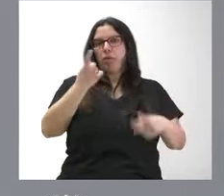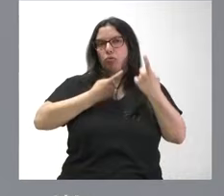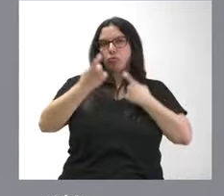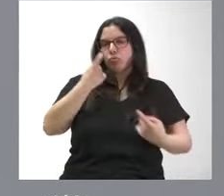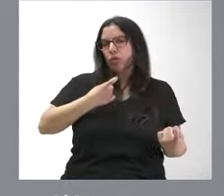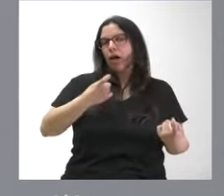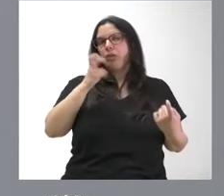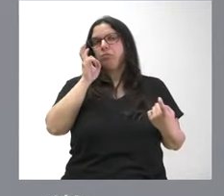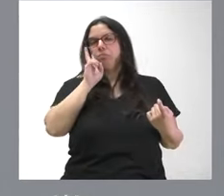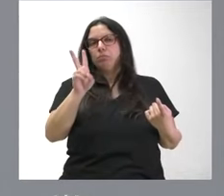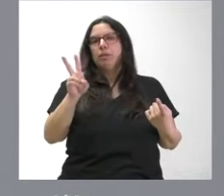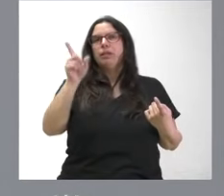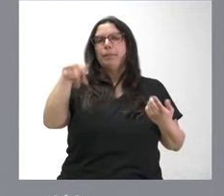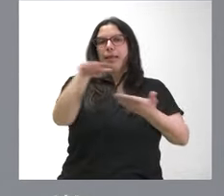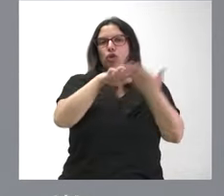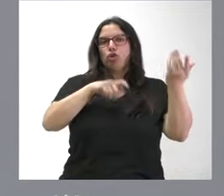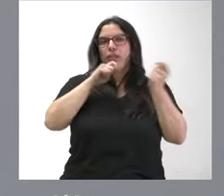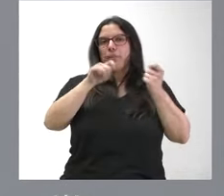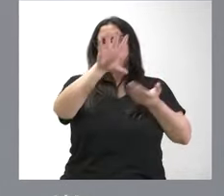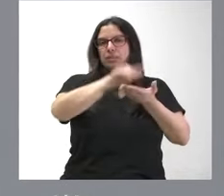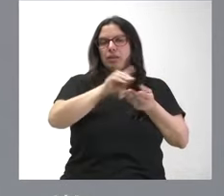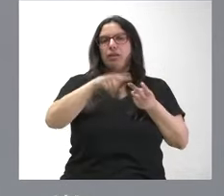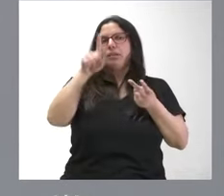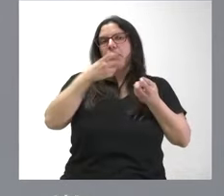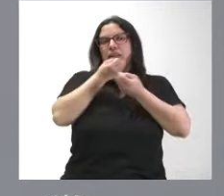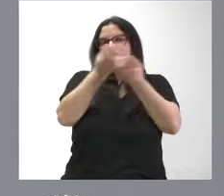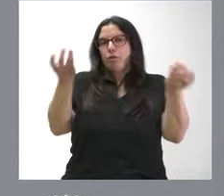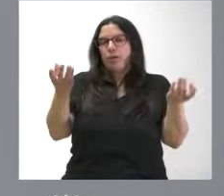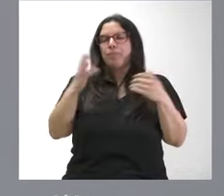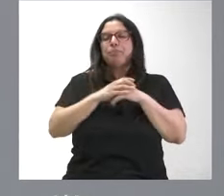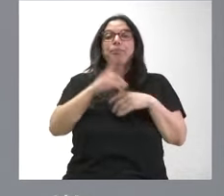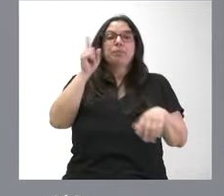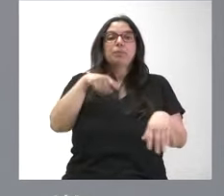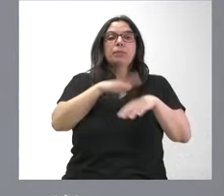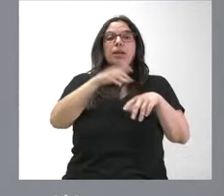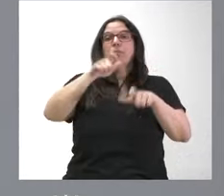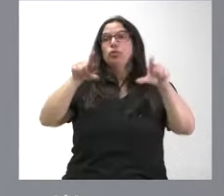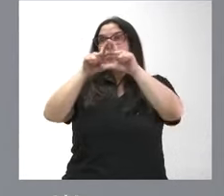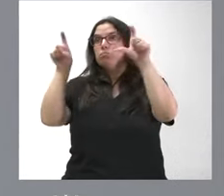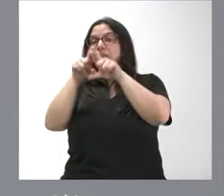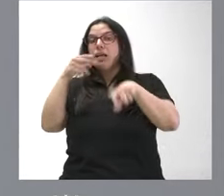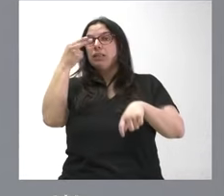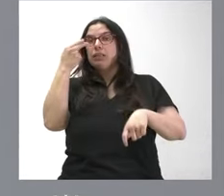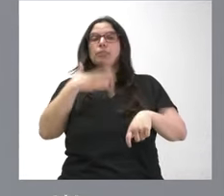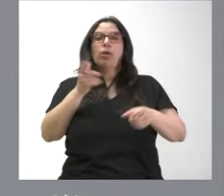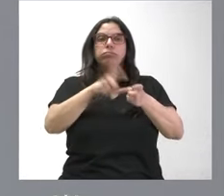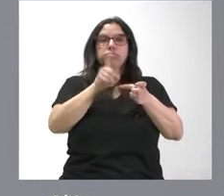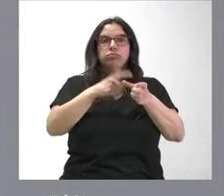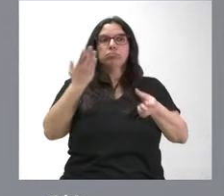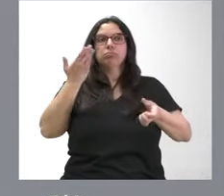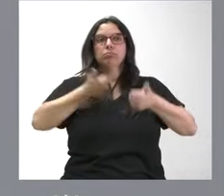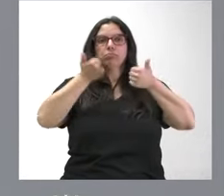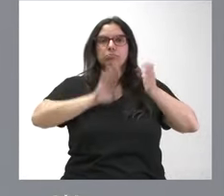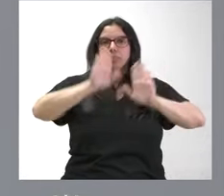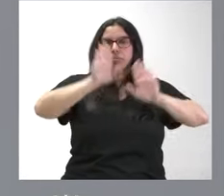puedan disponer de la nota de prensa y puedan dar información, y también para que los posibles licitadores puedan presentarse a esta